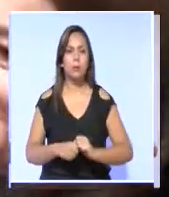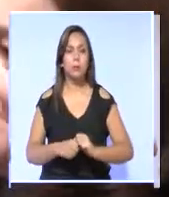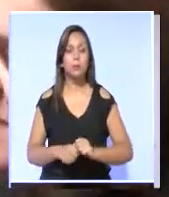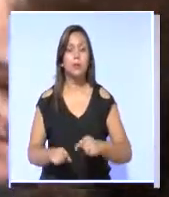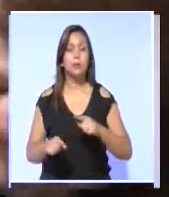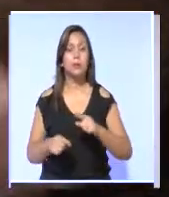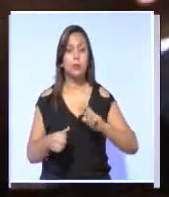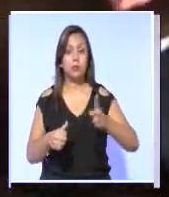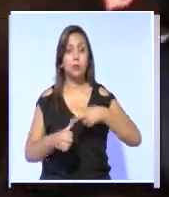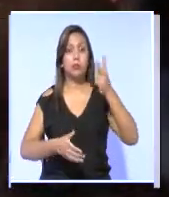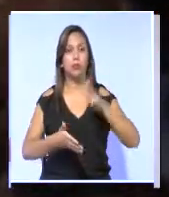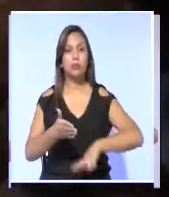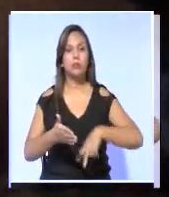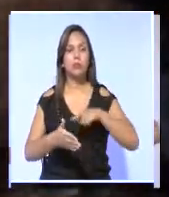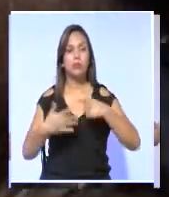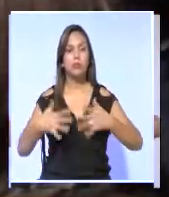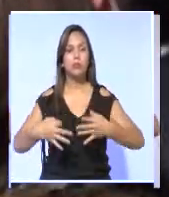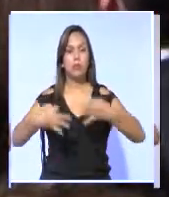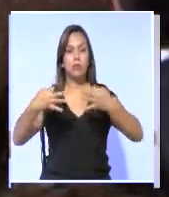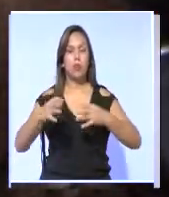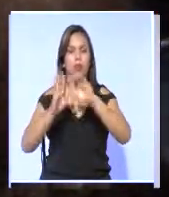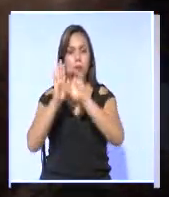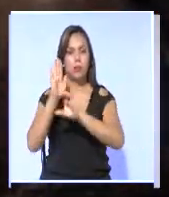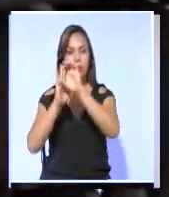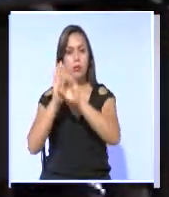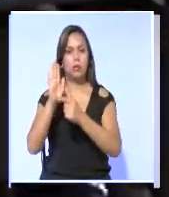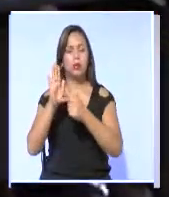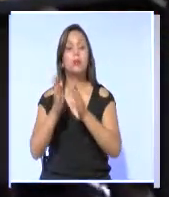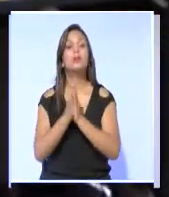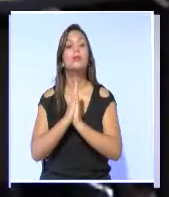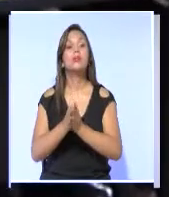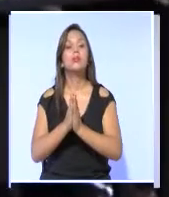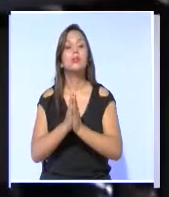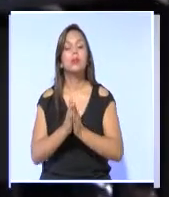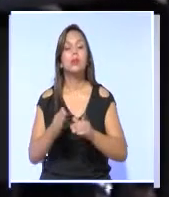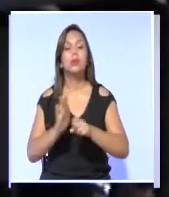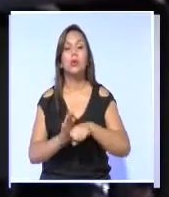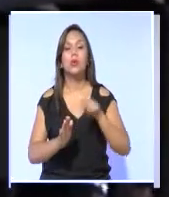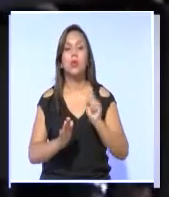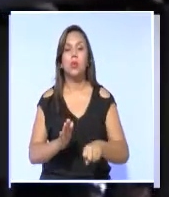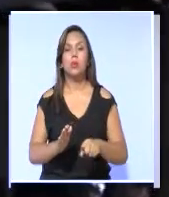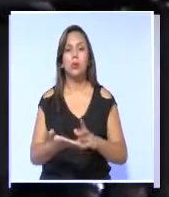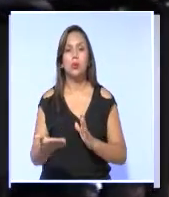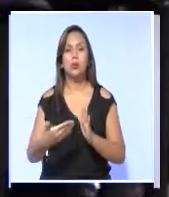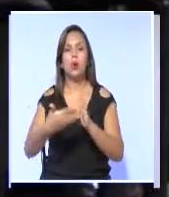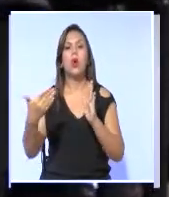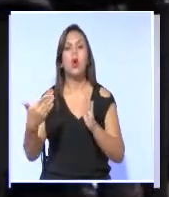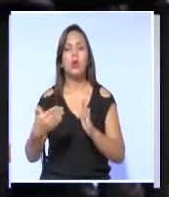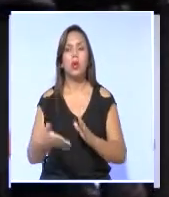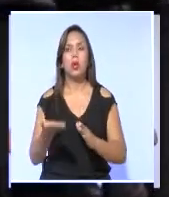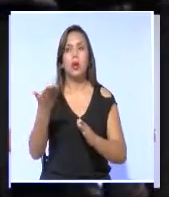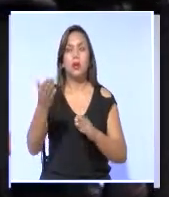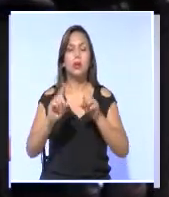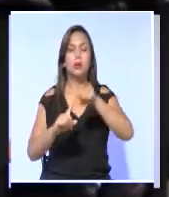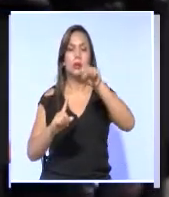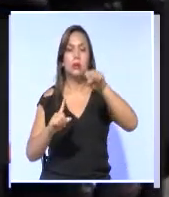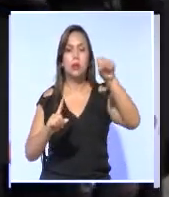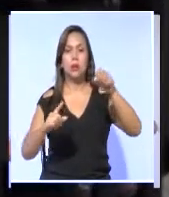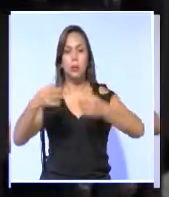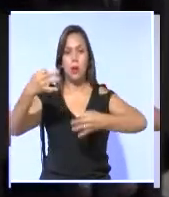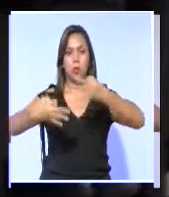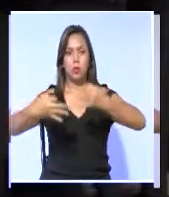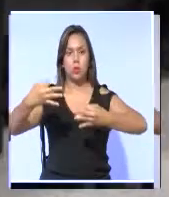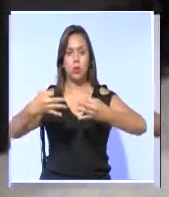es la segunda vez que desde que está vigente la Constitución se solicita el pedido de juicio político en contra de los magistrados del sistema de justicia,